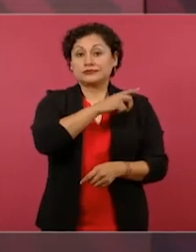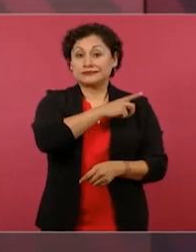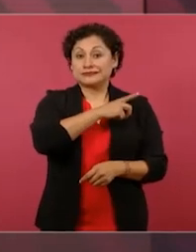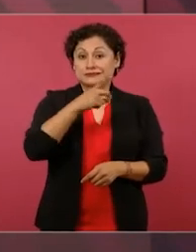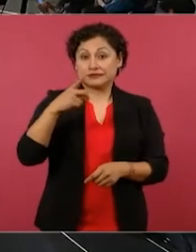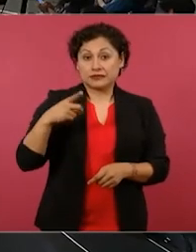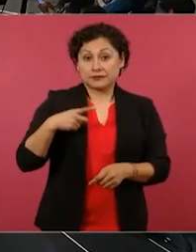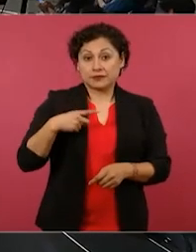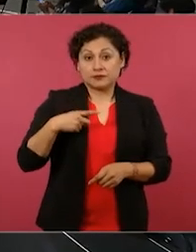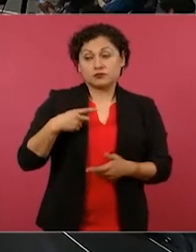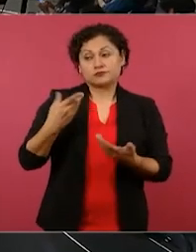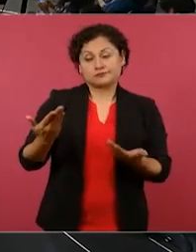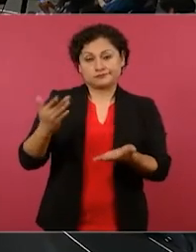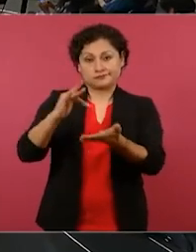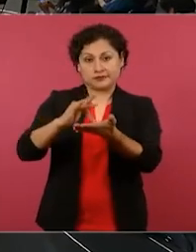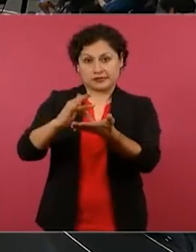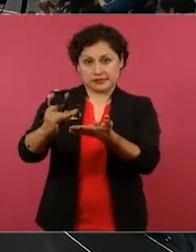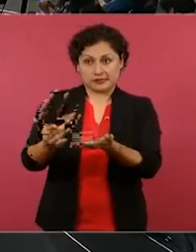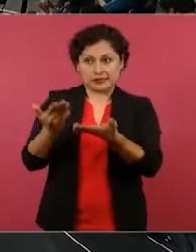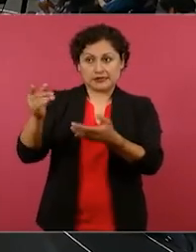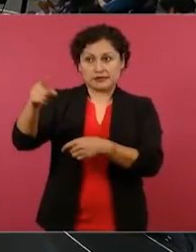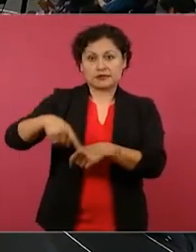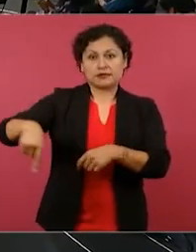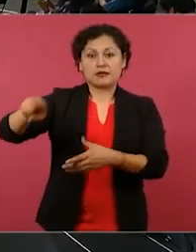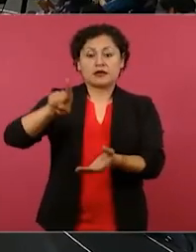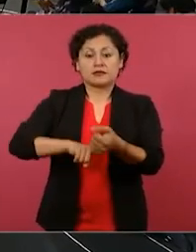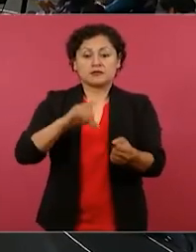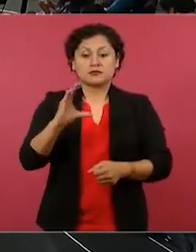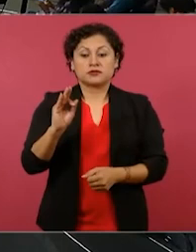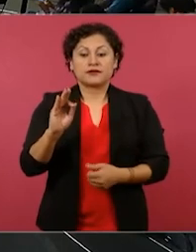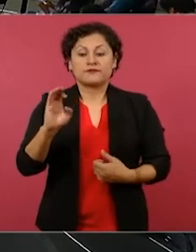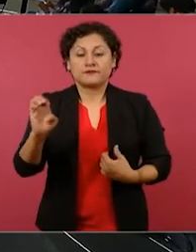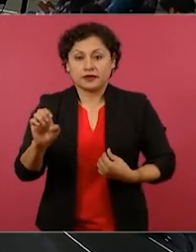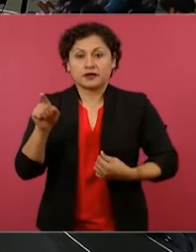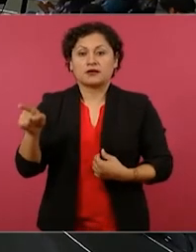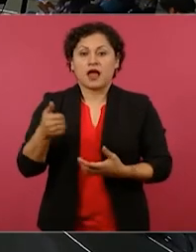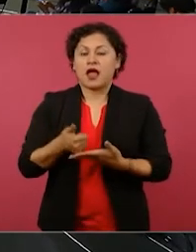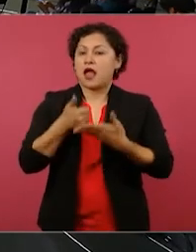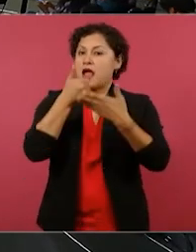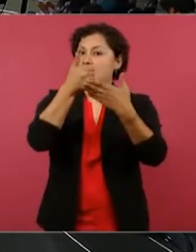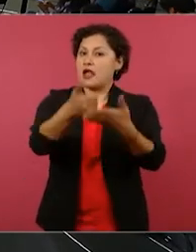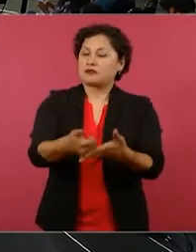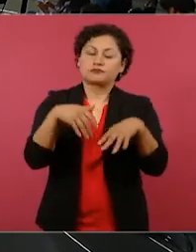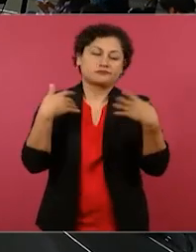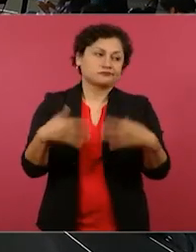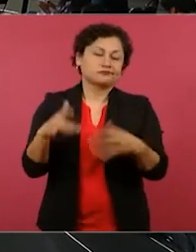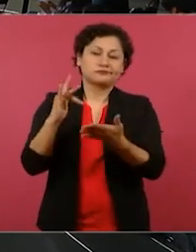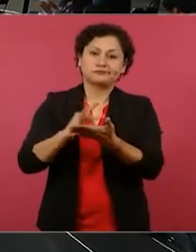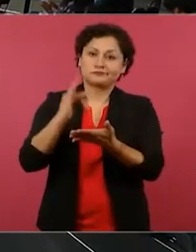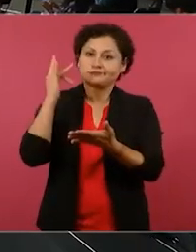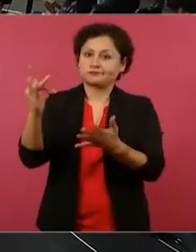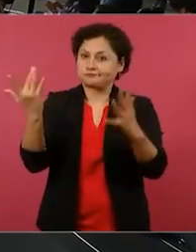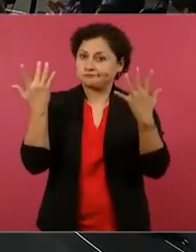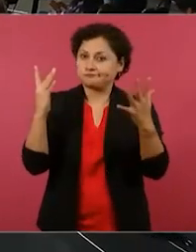y a los técnicos de la Comisión Federal de Electricidad, porque está incrementándose la